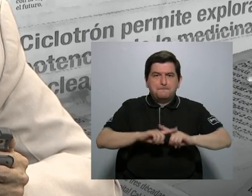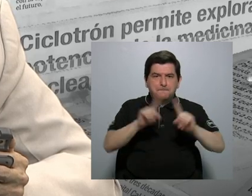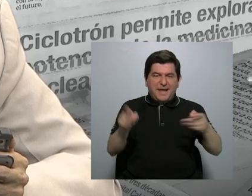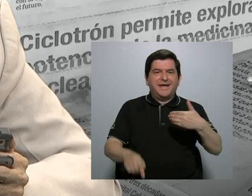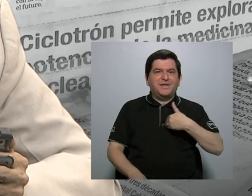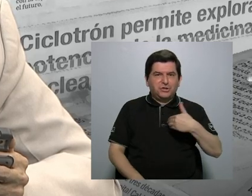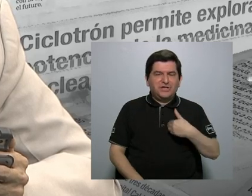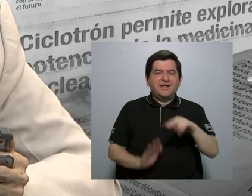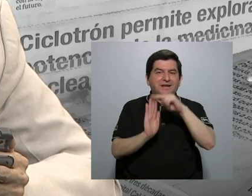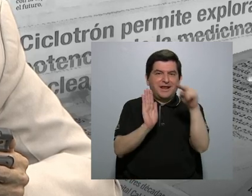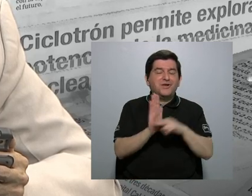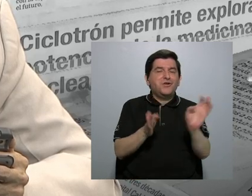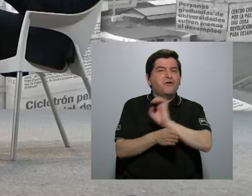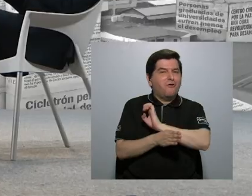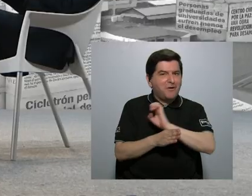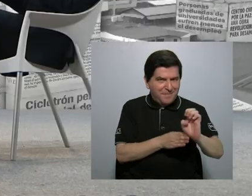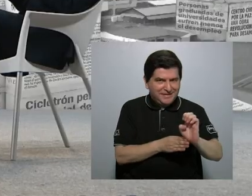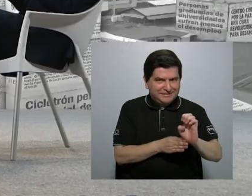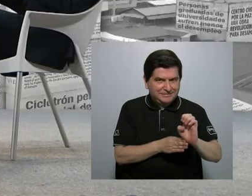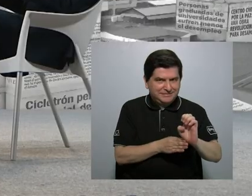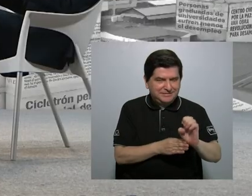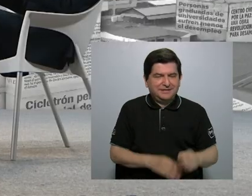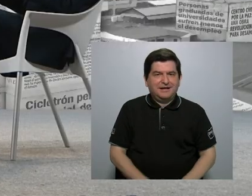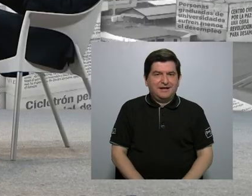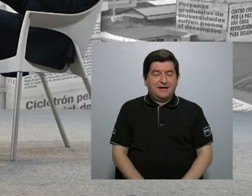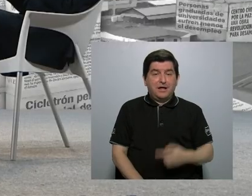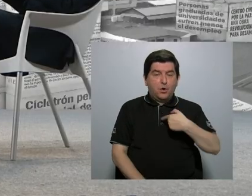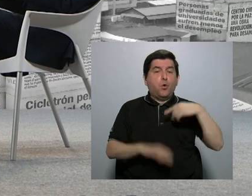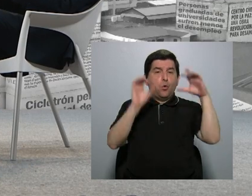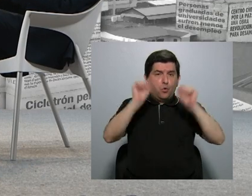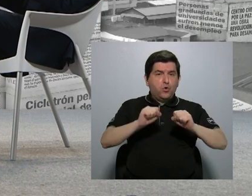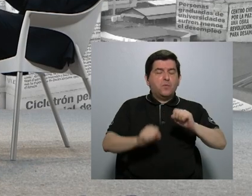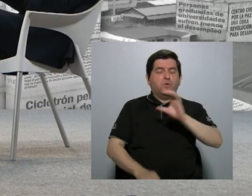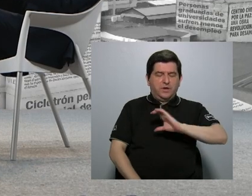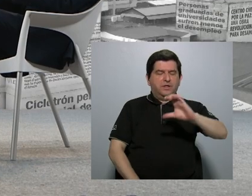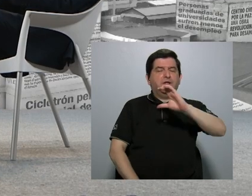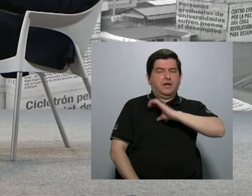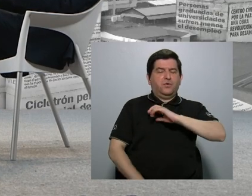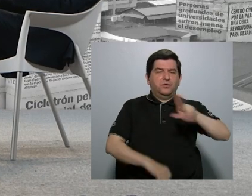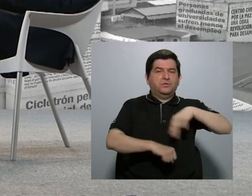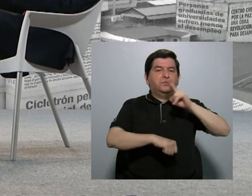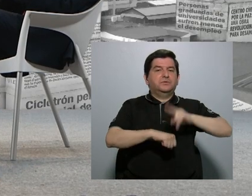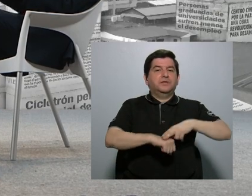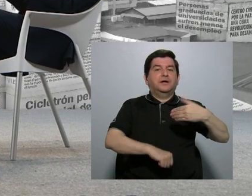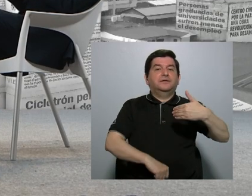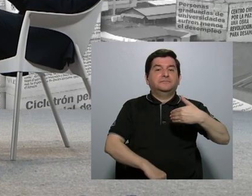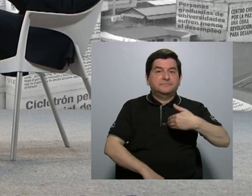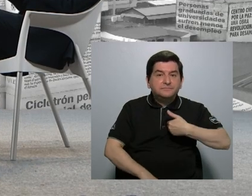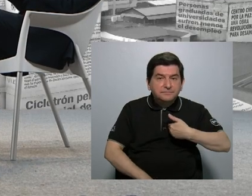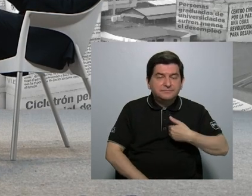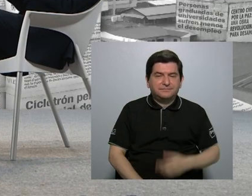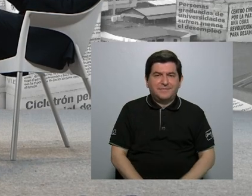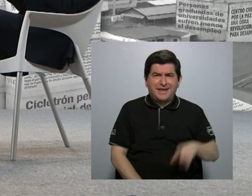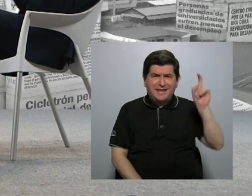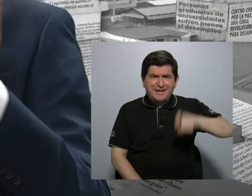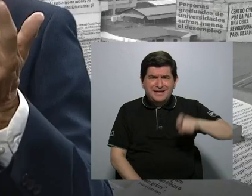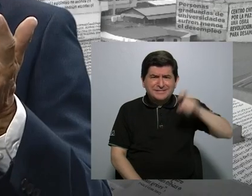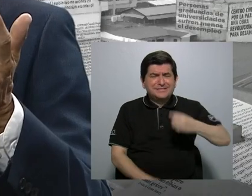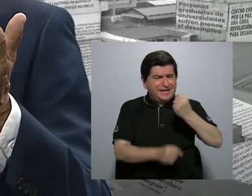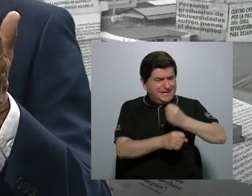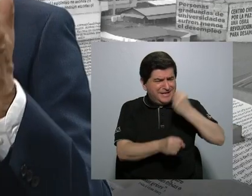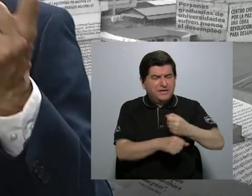lo menos tienen un parámetro ético con el cual uno pueda comportarse normalmente. Entonces hay que hacer un gran esfuerzo.